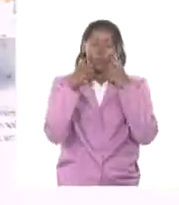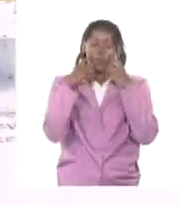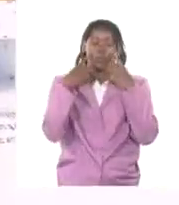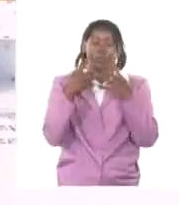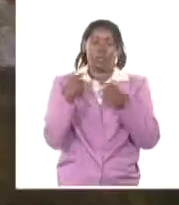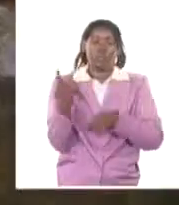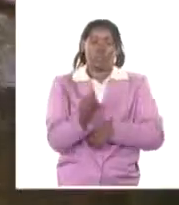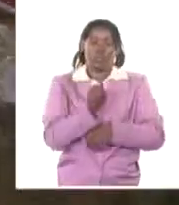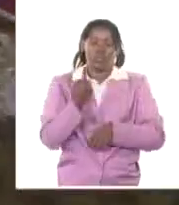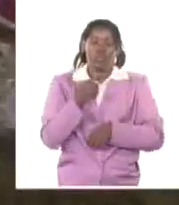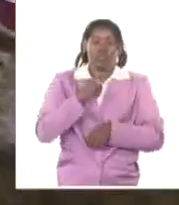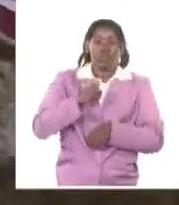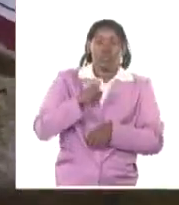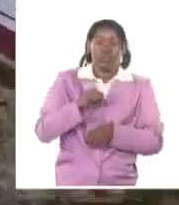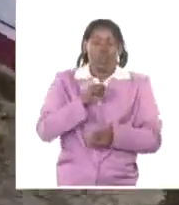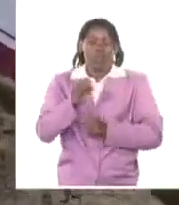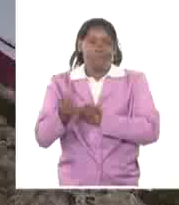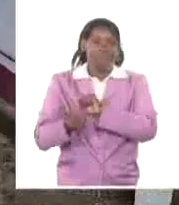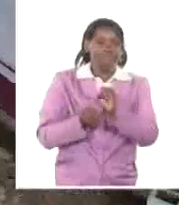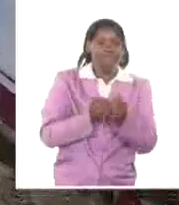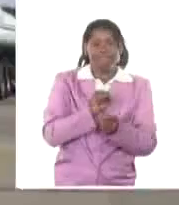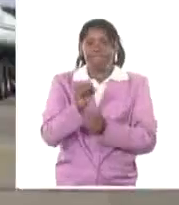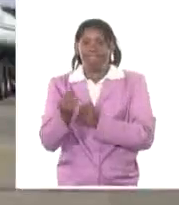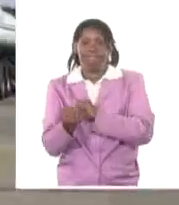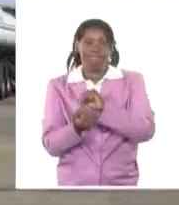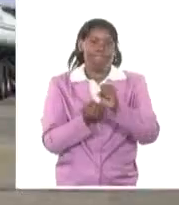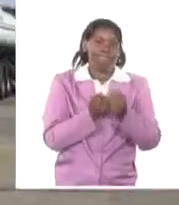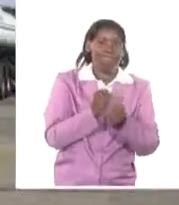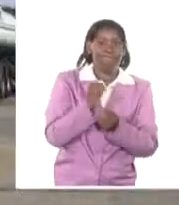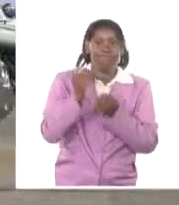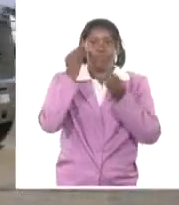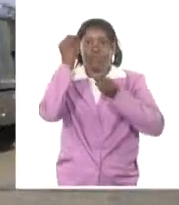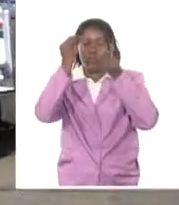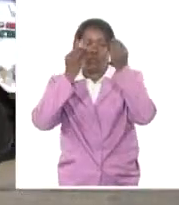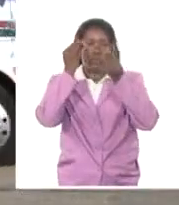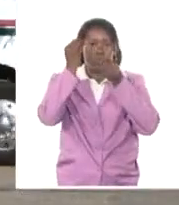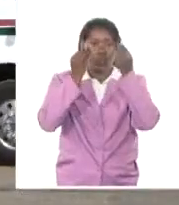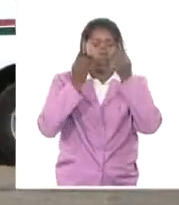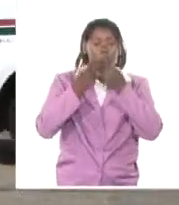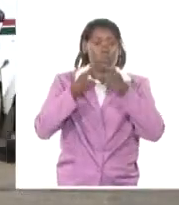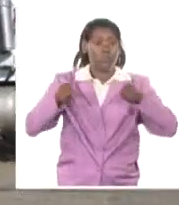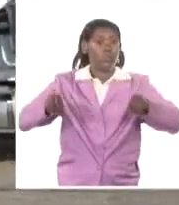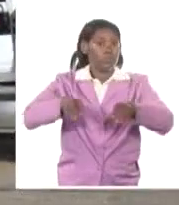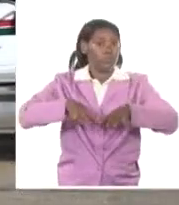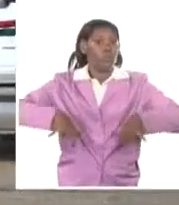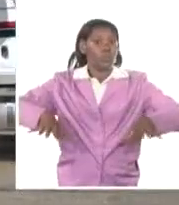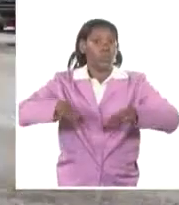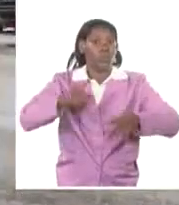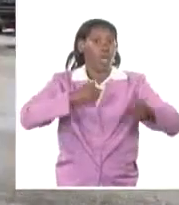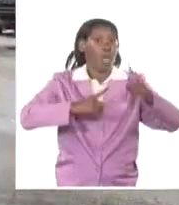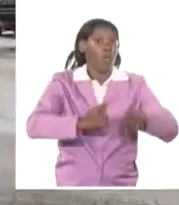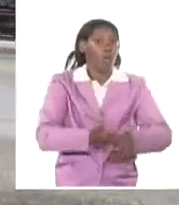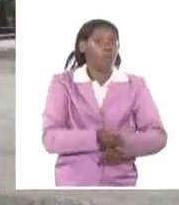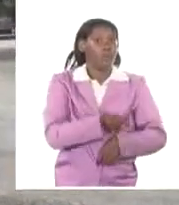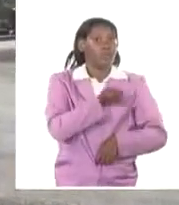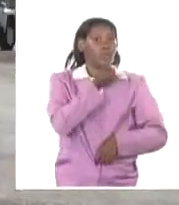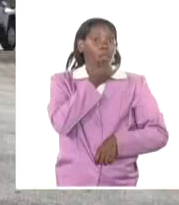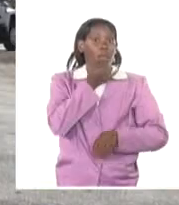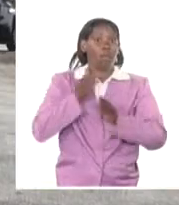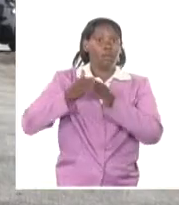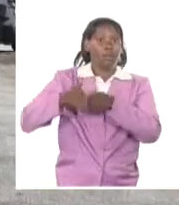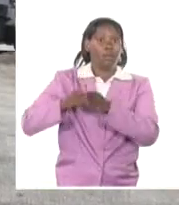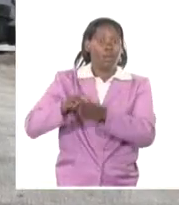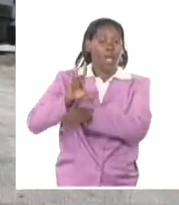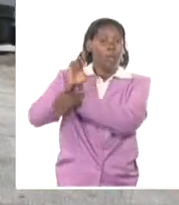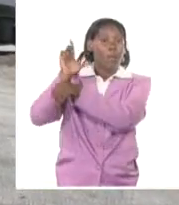de combustible. Y eso hace que en la situación de nosotros, cualquier fallo que haya en una transportación de